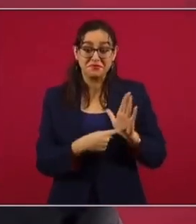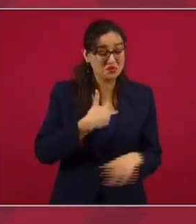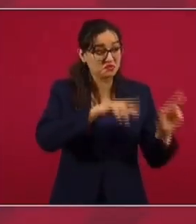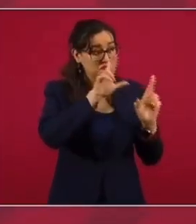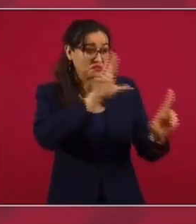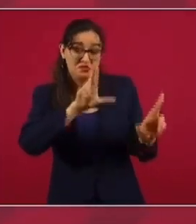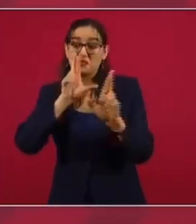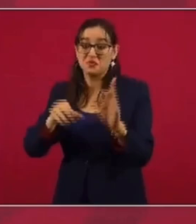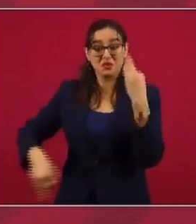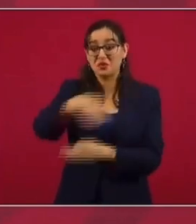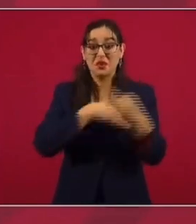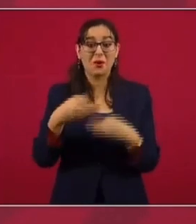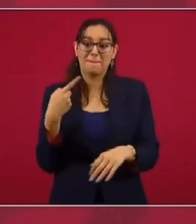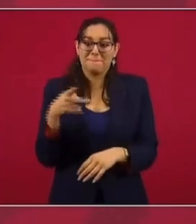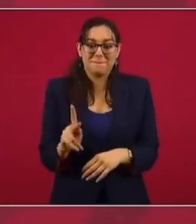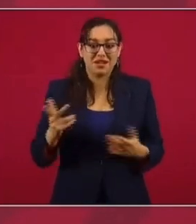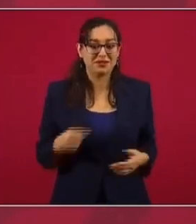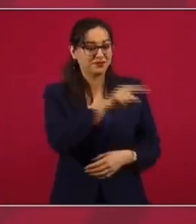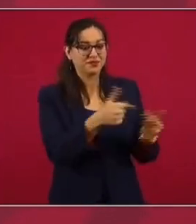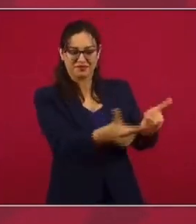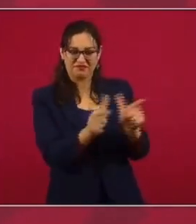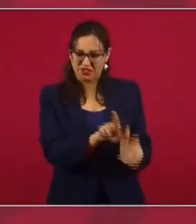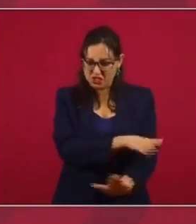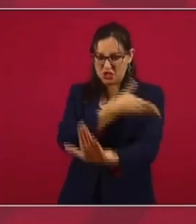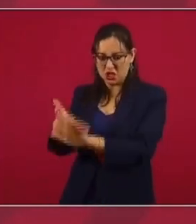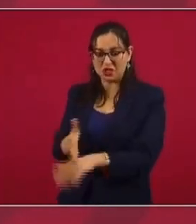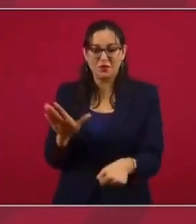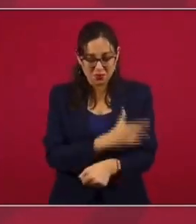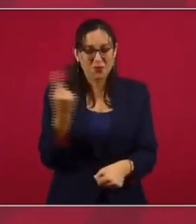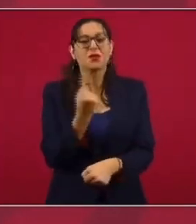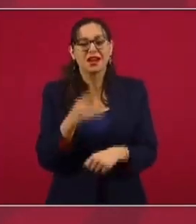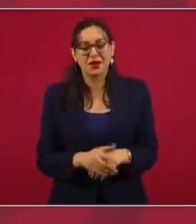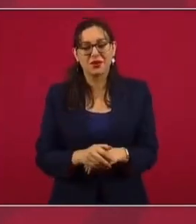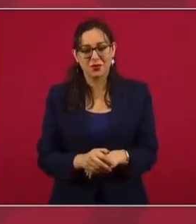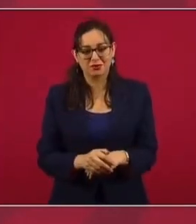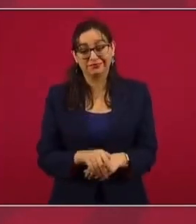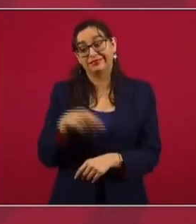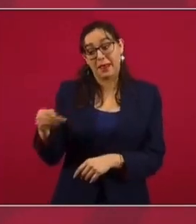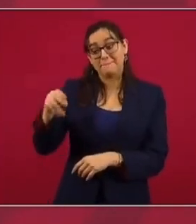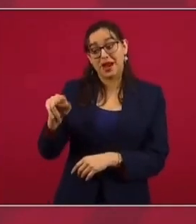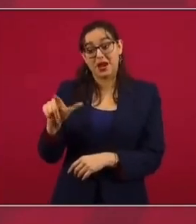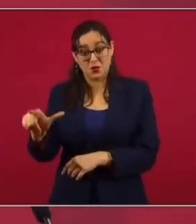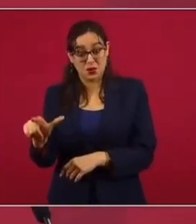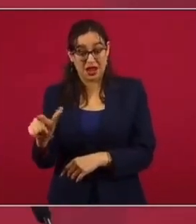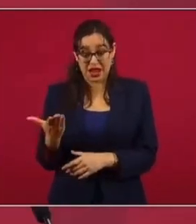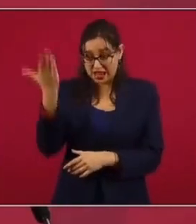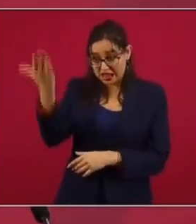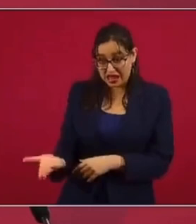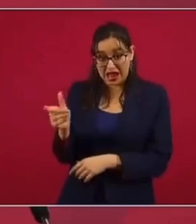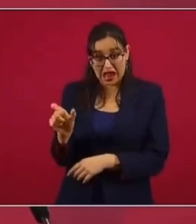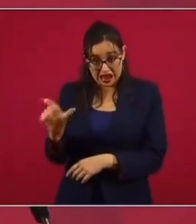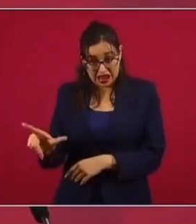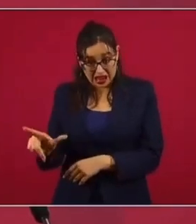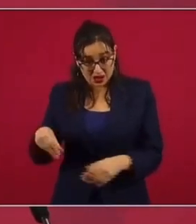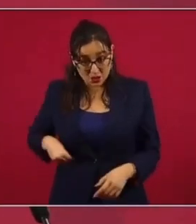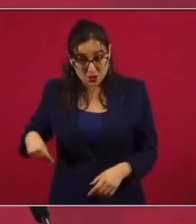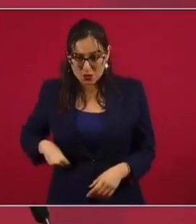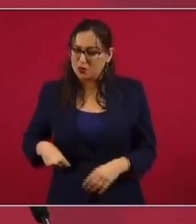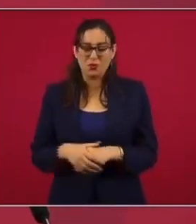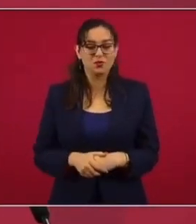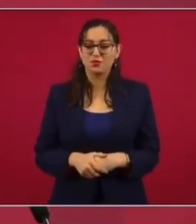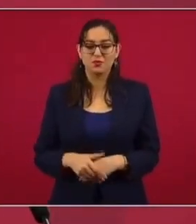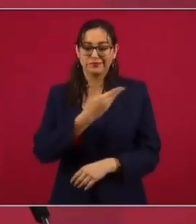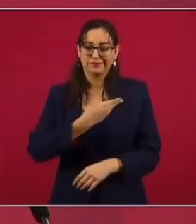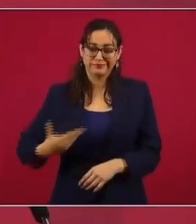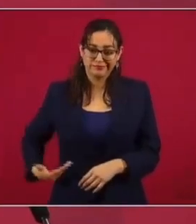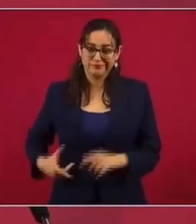para nadie. Pero hay un grupo que no quiere a Manuel Barclet porque la instrucción que tiene Manuel Barclet es más. No es Manuel Barclet, no es con Manuel Barclet, es